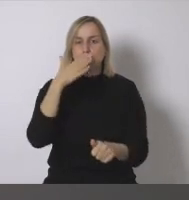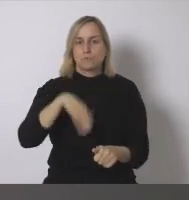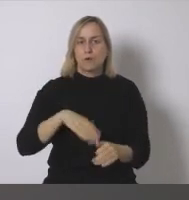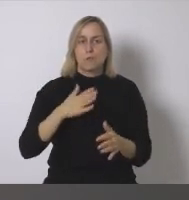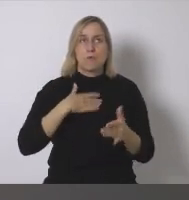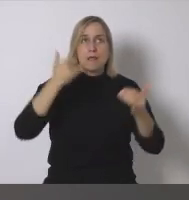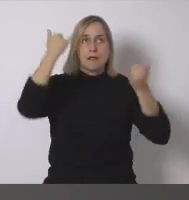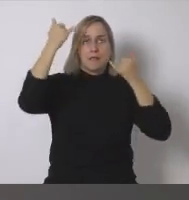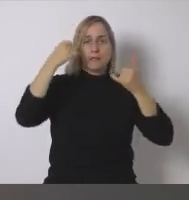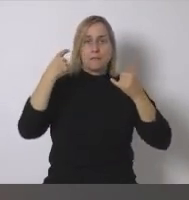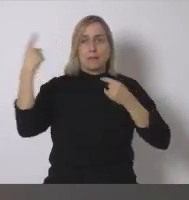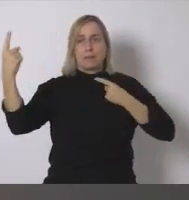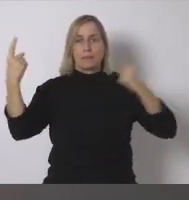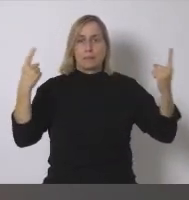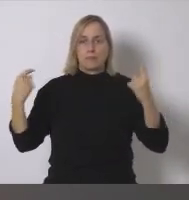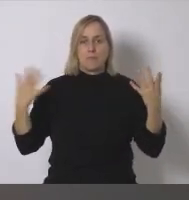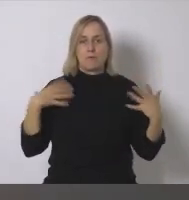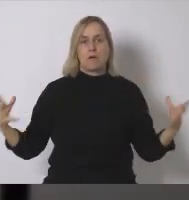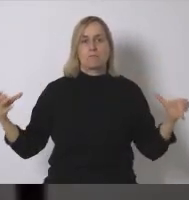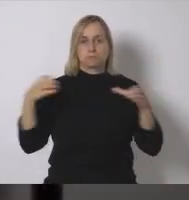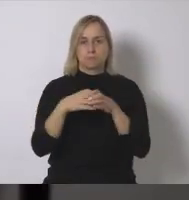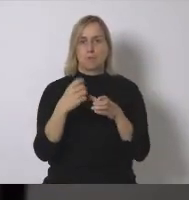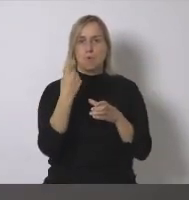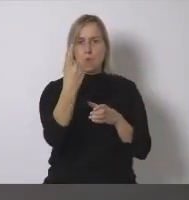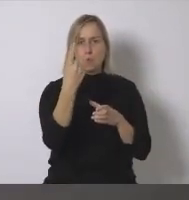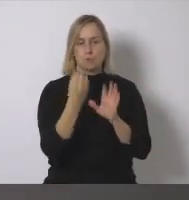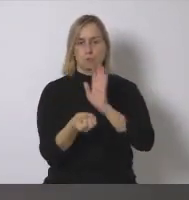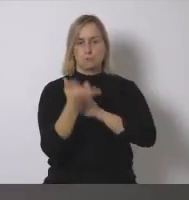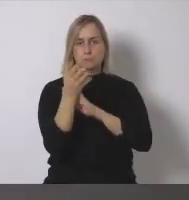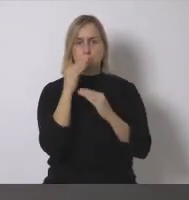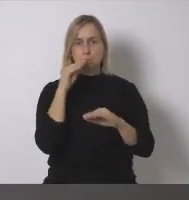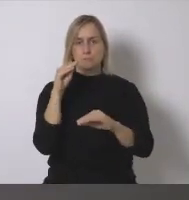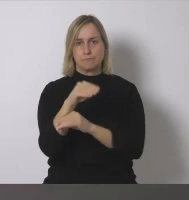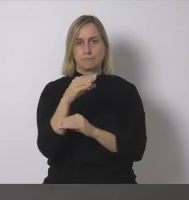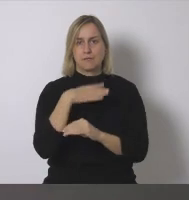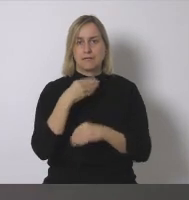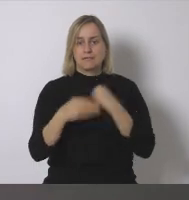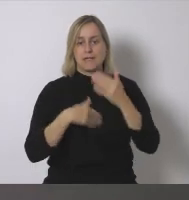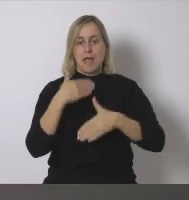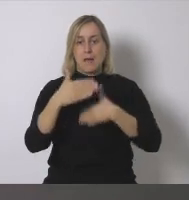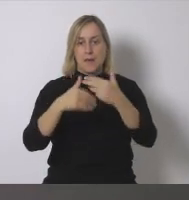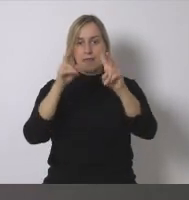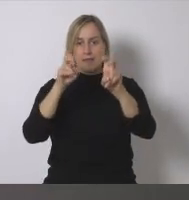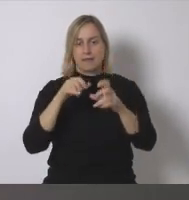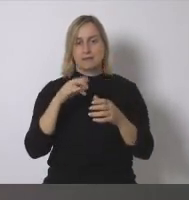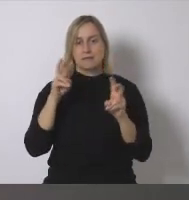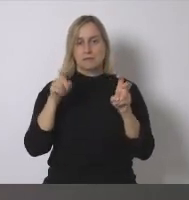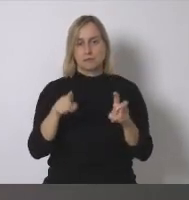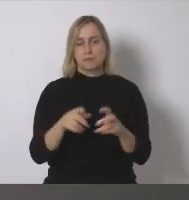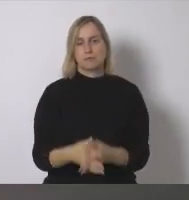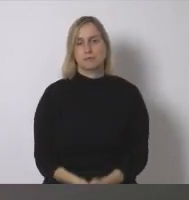aisladas y que así se le pongan cara y ojos a estos proyectos y se avancen en esta cuestión